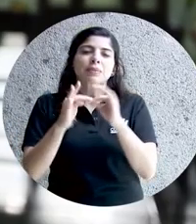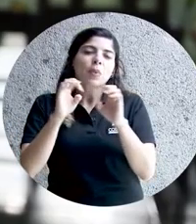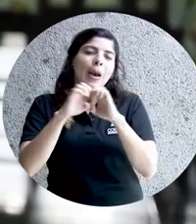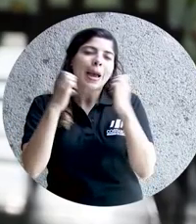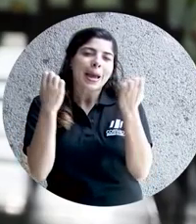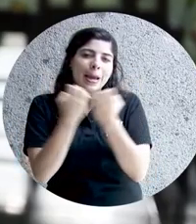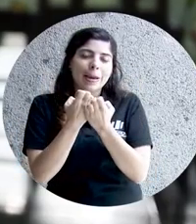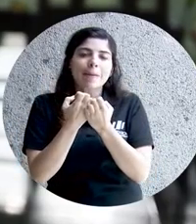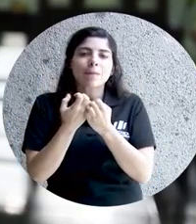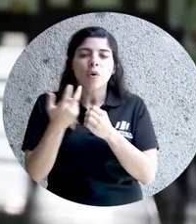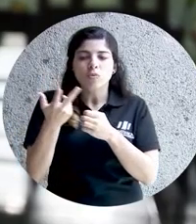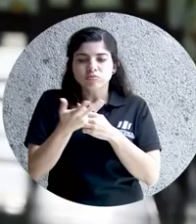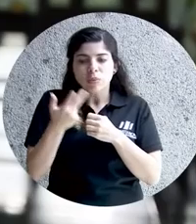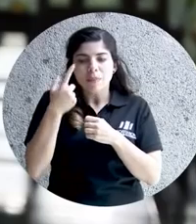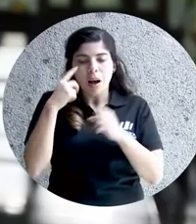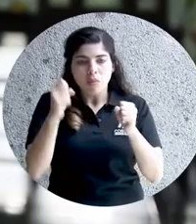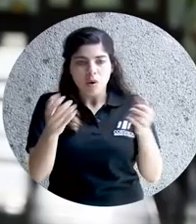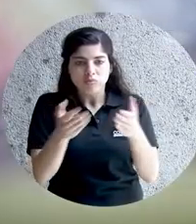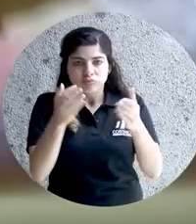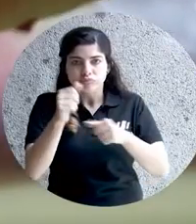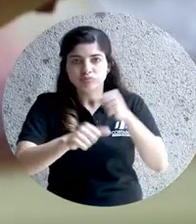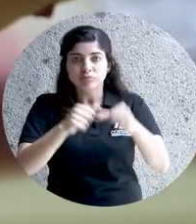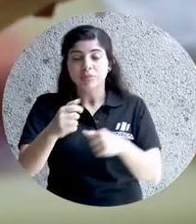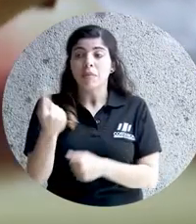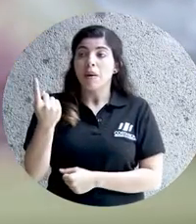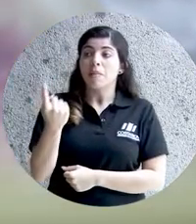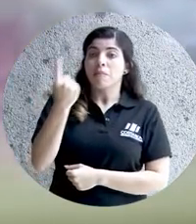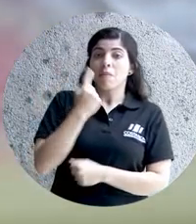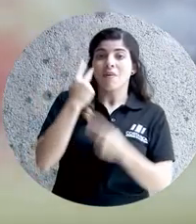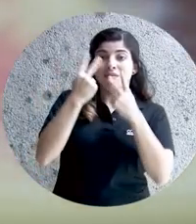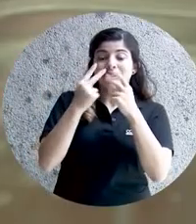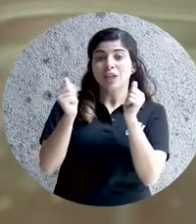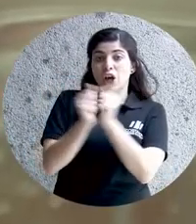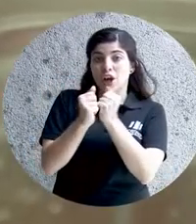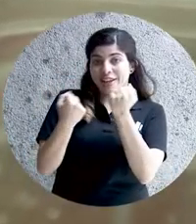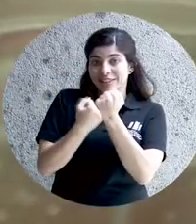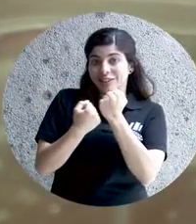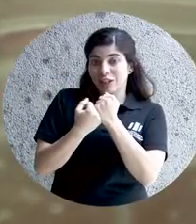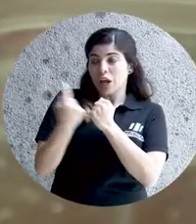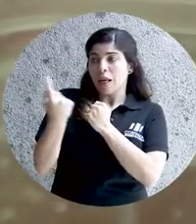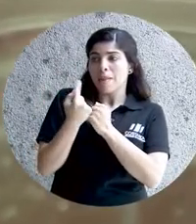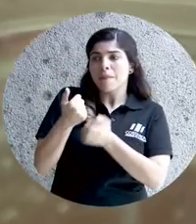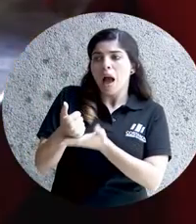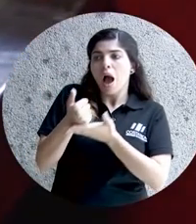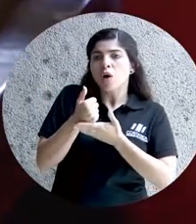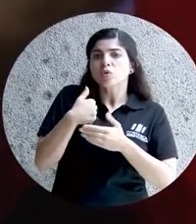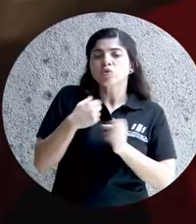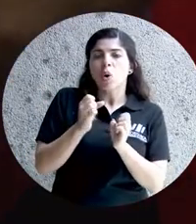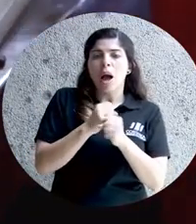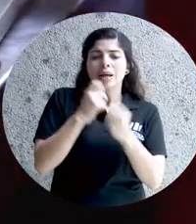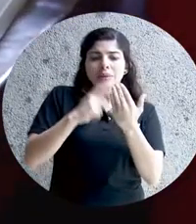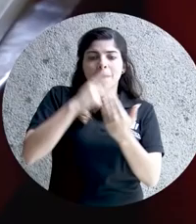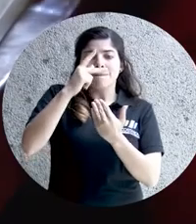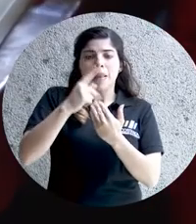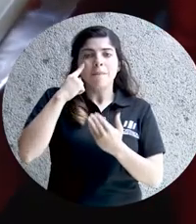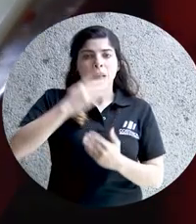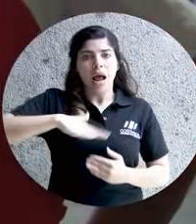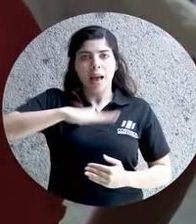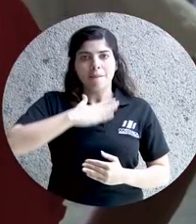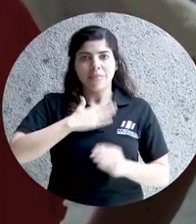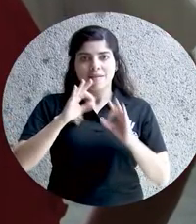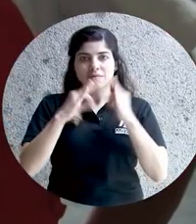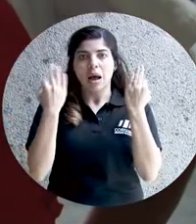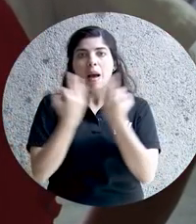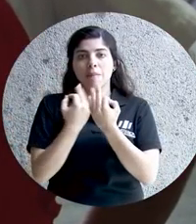de equipo triada para sacar los casos adelante. Me visitó la cogestora y me ayudó a hacer un planeamiento de familia,